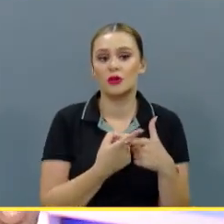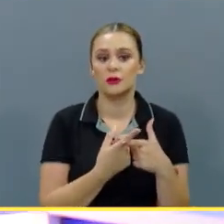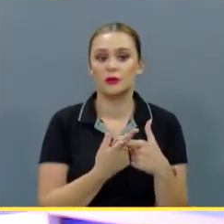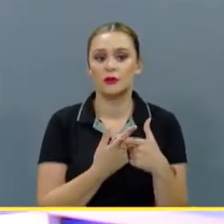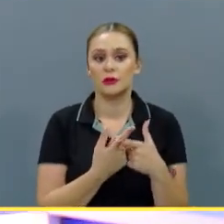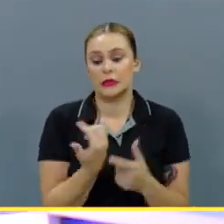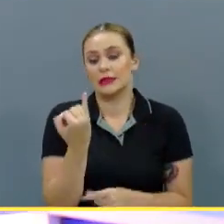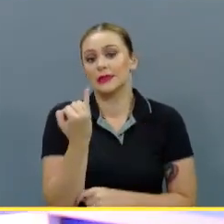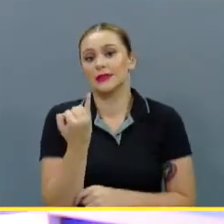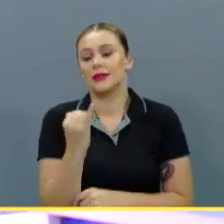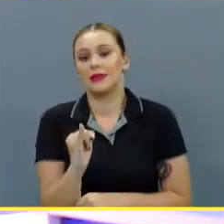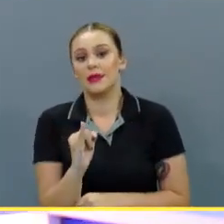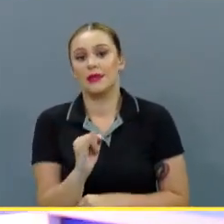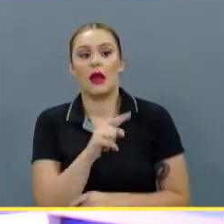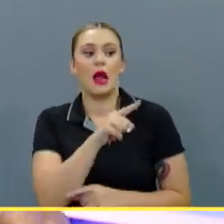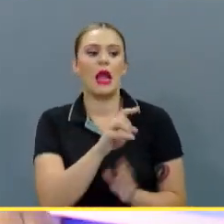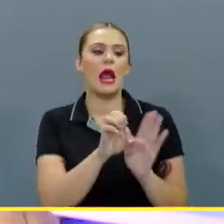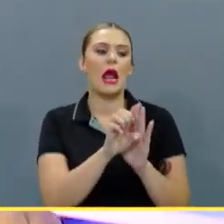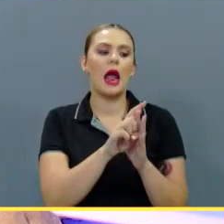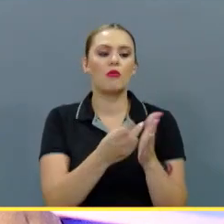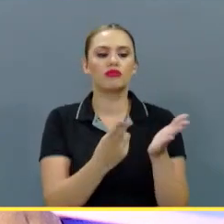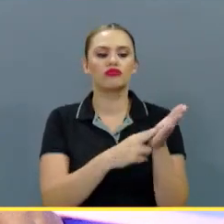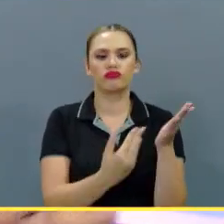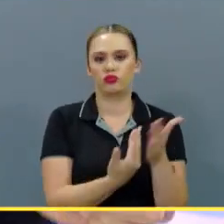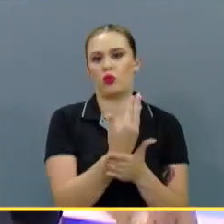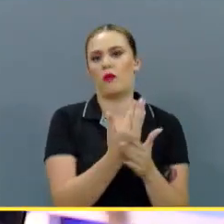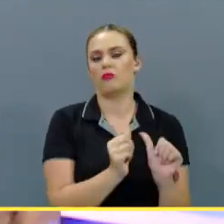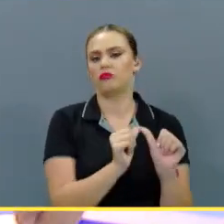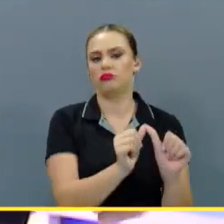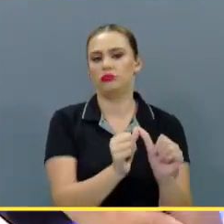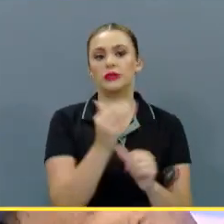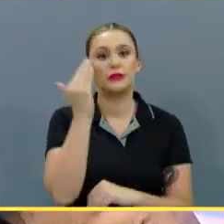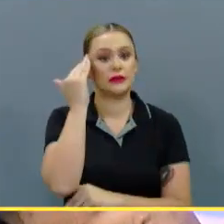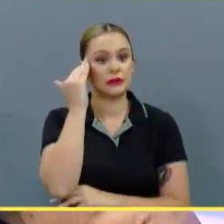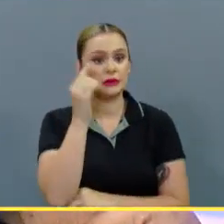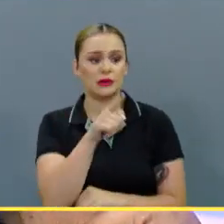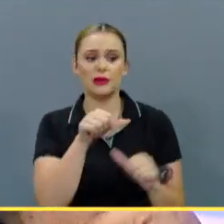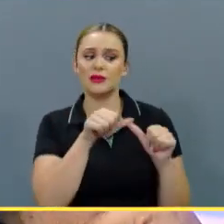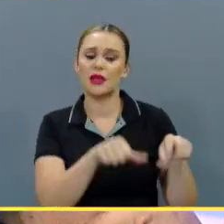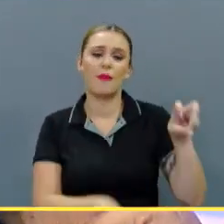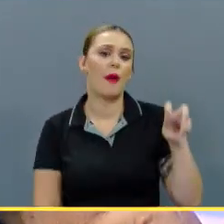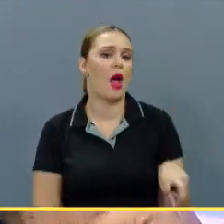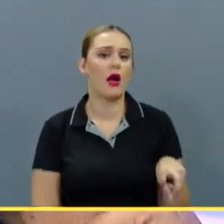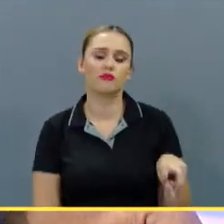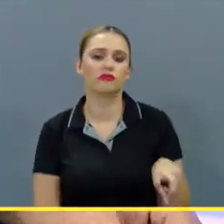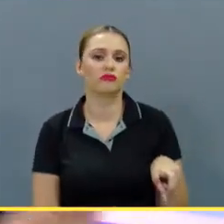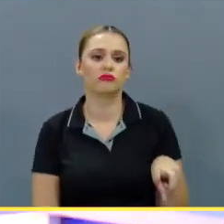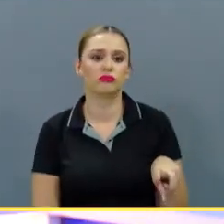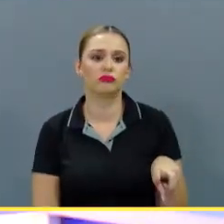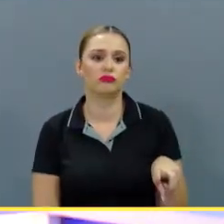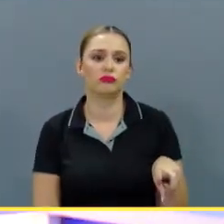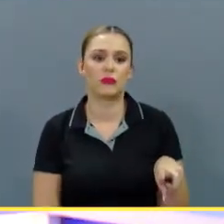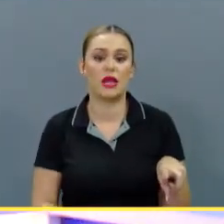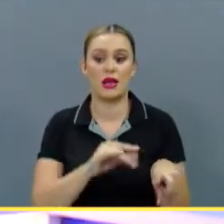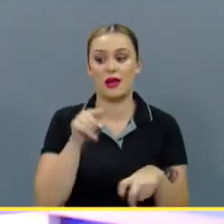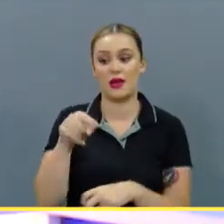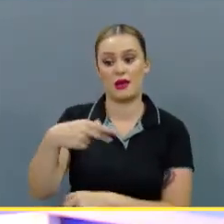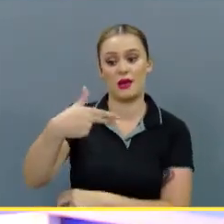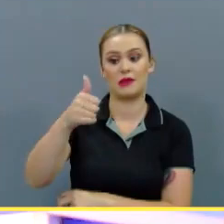Entonces, si él, digamos, se hubiera renovado, sabe que sigue en banca. Y que Kevin Chamorro